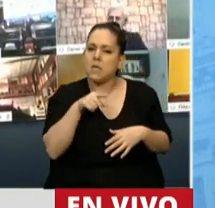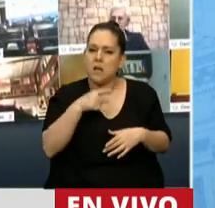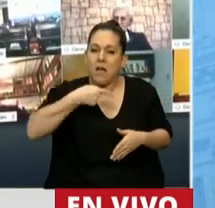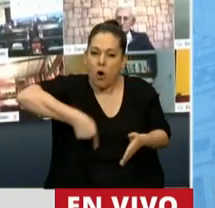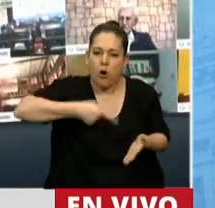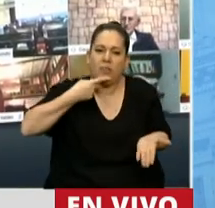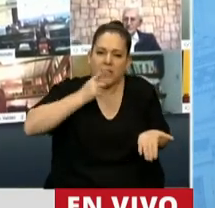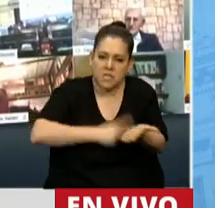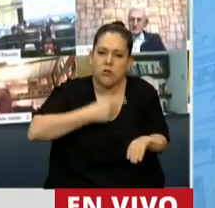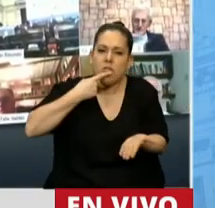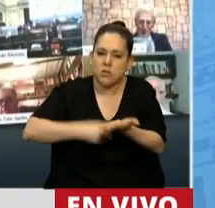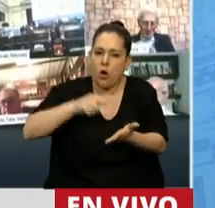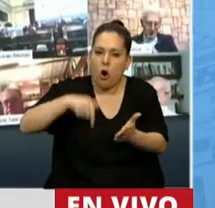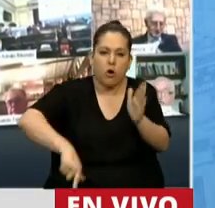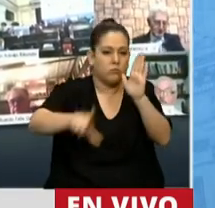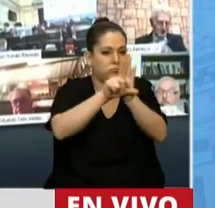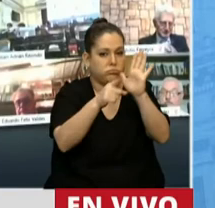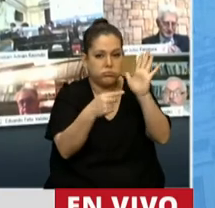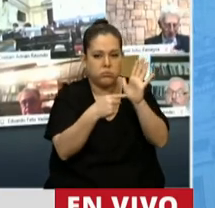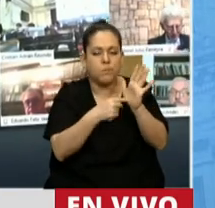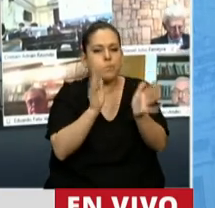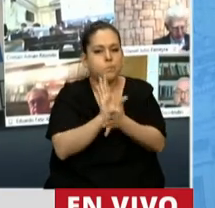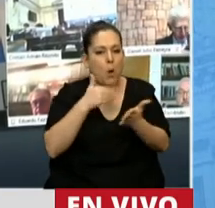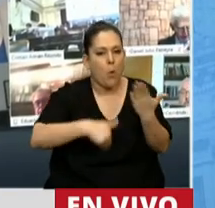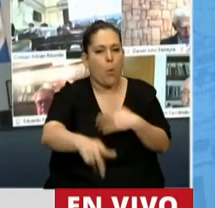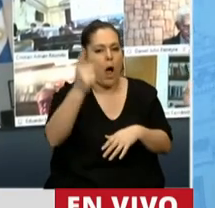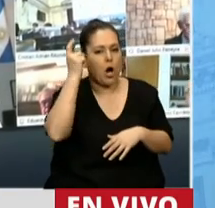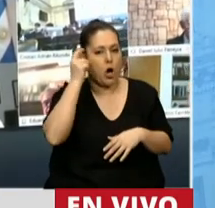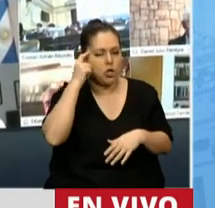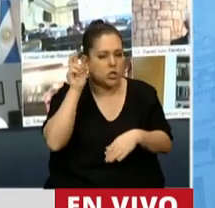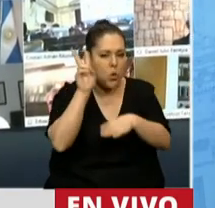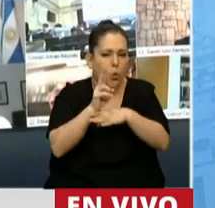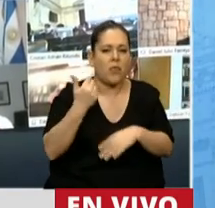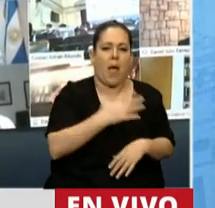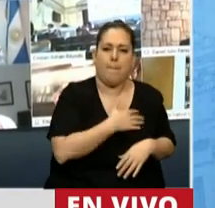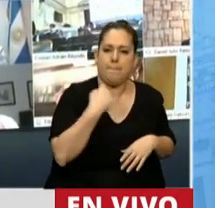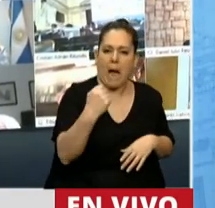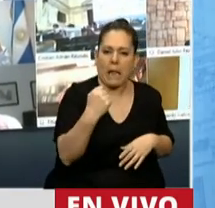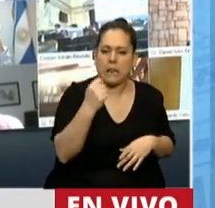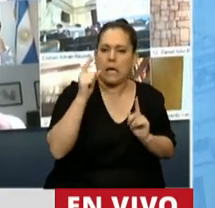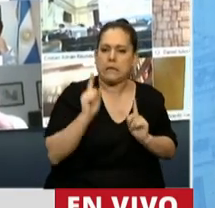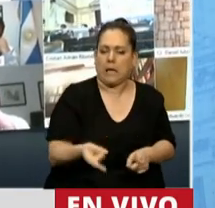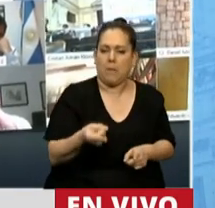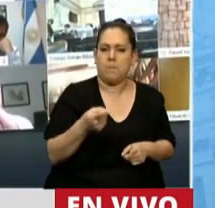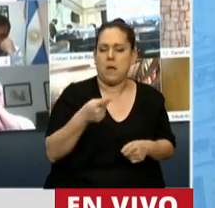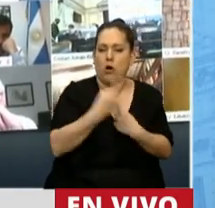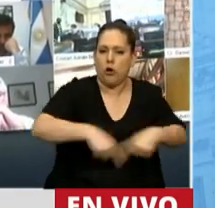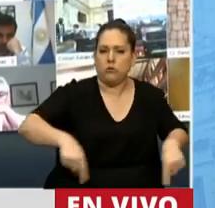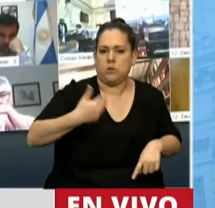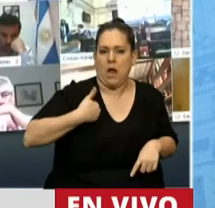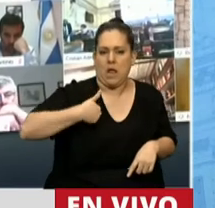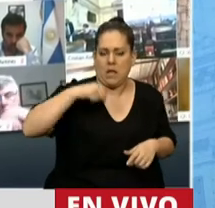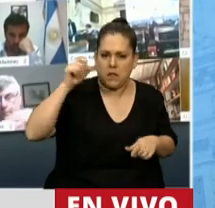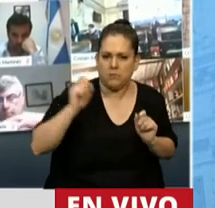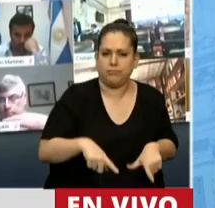hoy ratificando tienen que llevarnos a una conciencia colectiva del cuidado de nuestra parte y del cuidado de nuestro interés nacional. Cierro con una